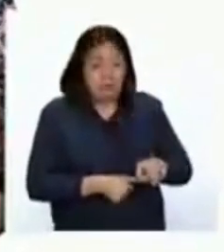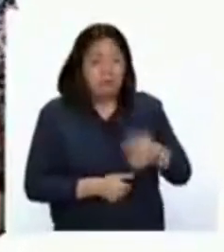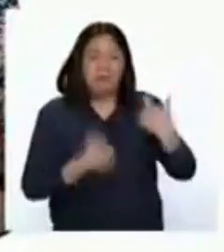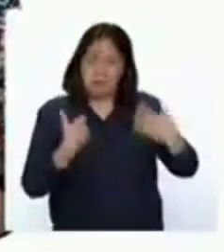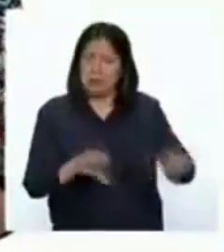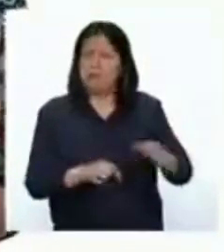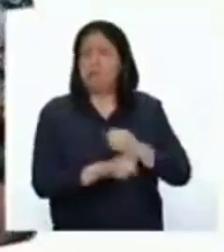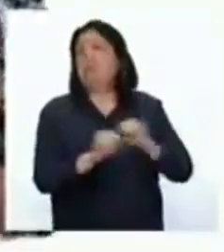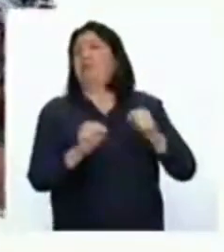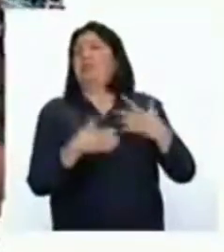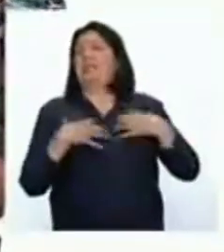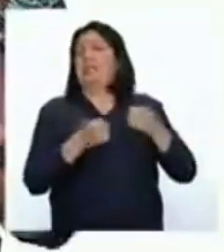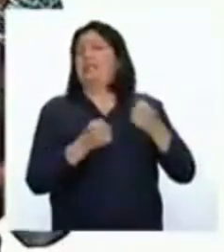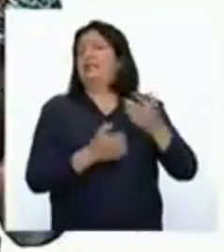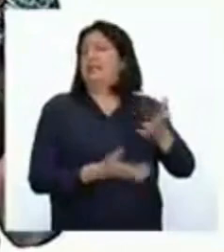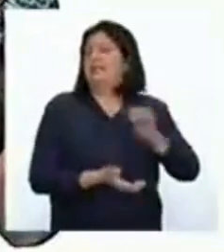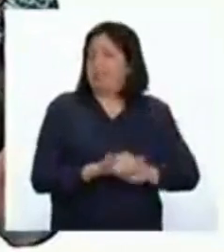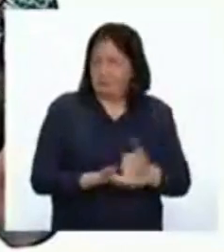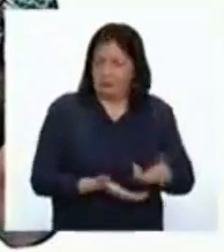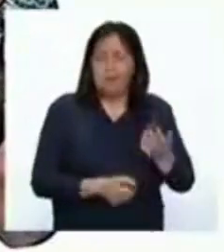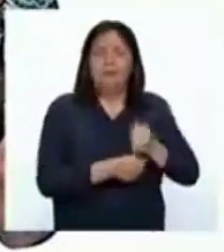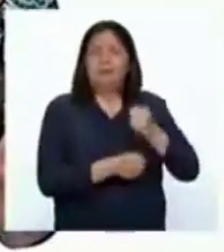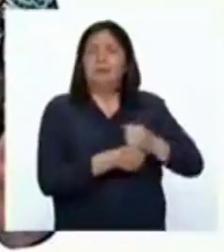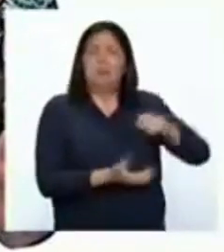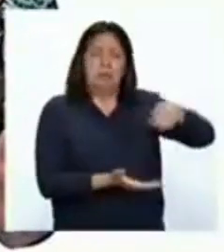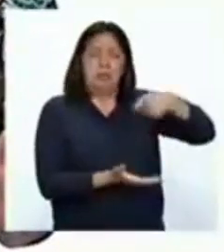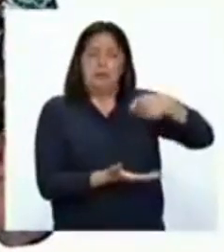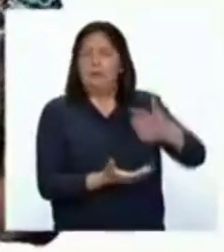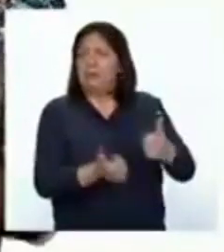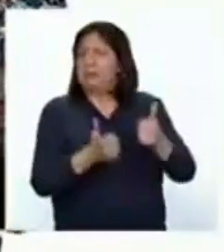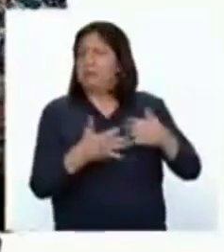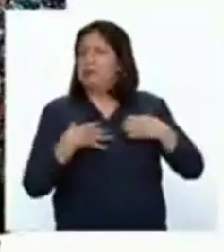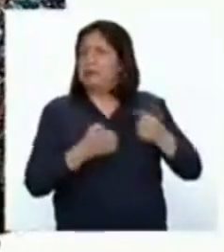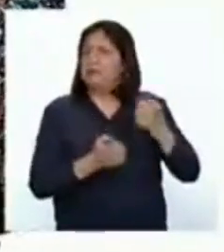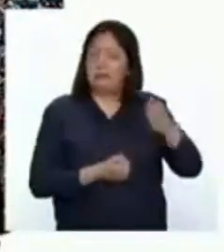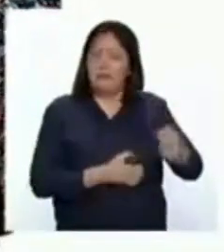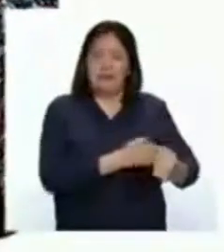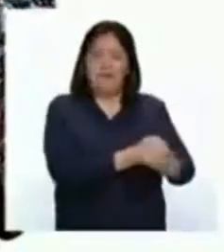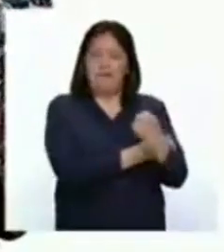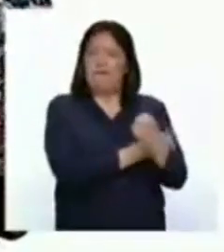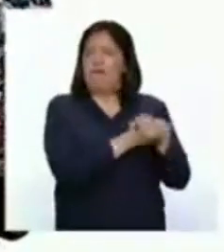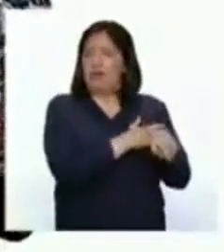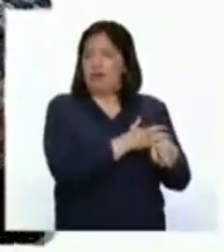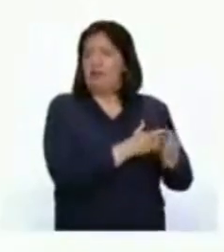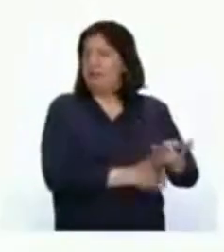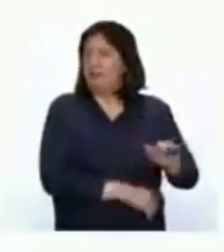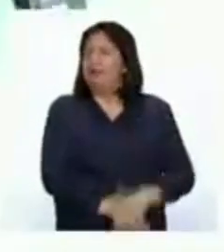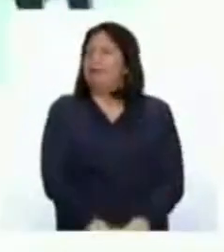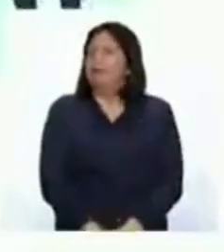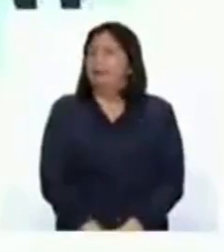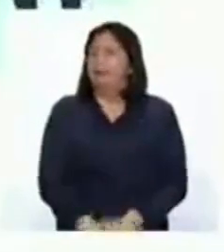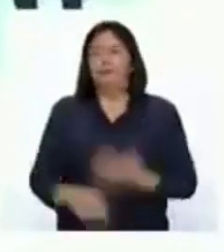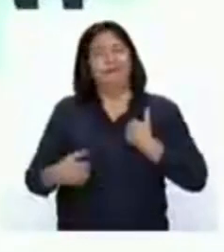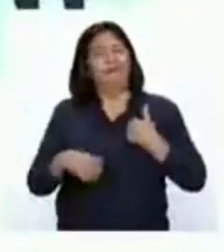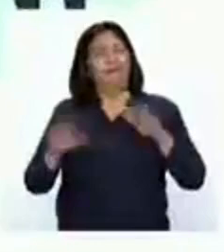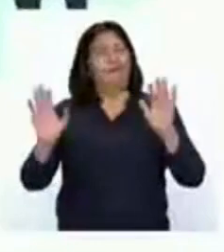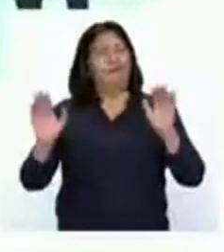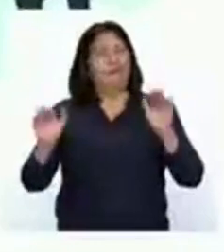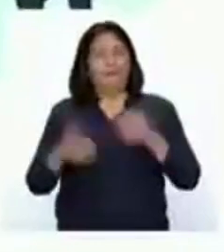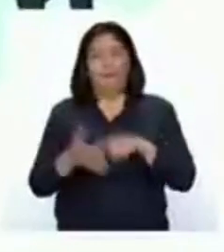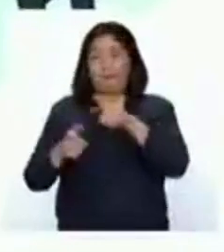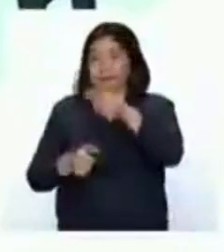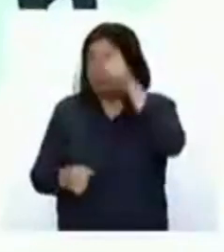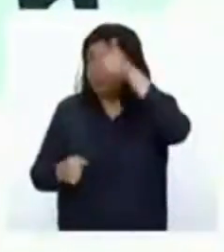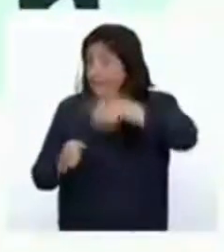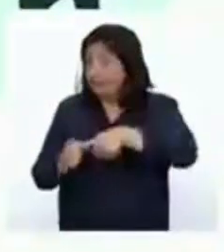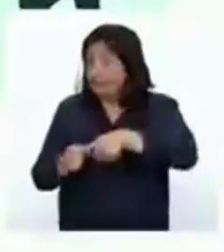vencer esta adversidad juntos y trabajaron en una alimentación saludable para fortalecer a Teresa. Me despido por hoy, pero